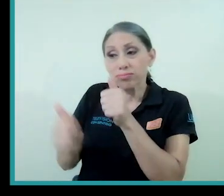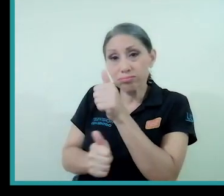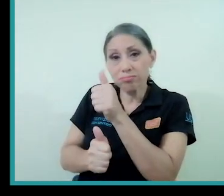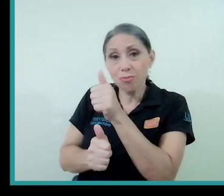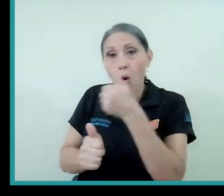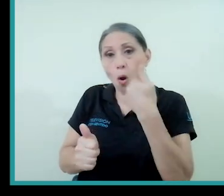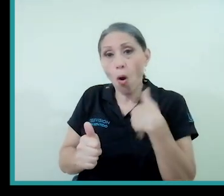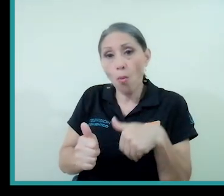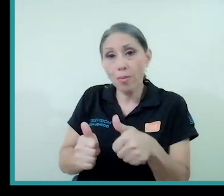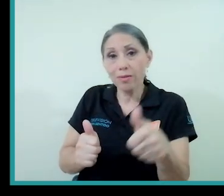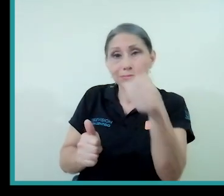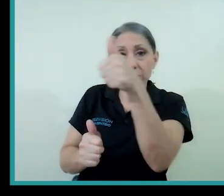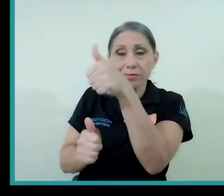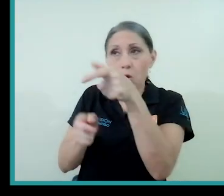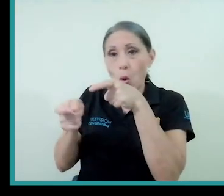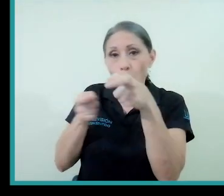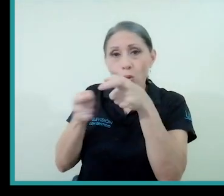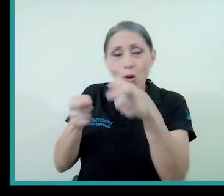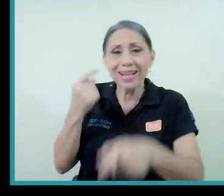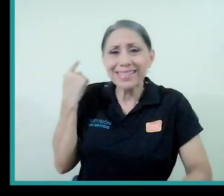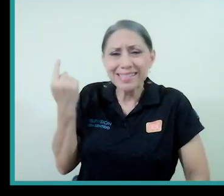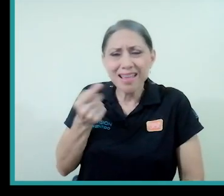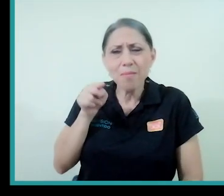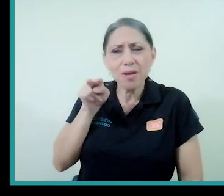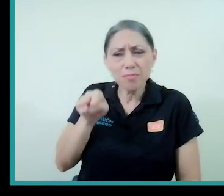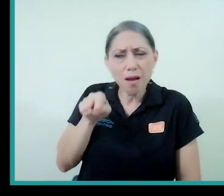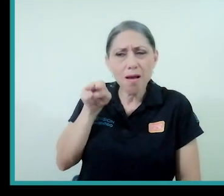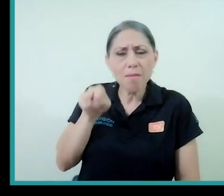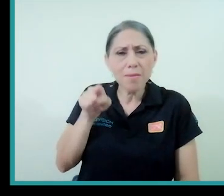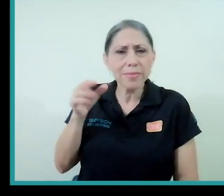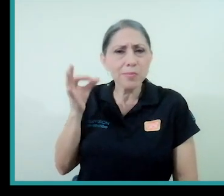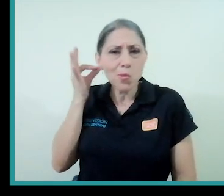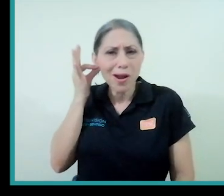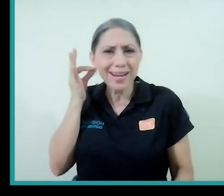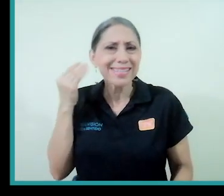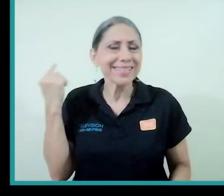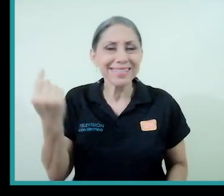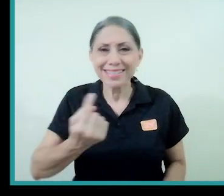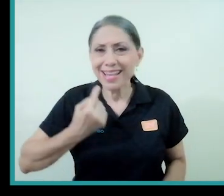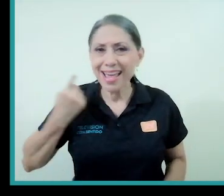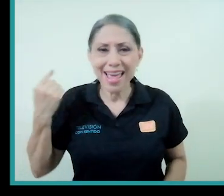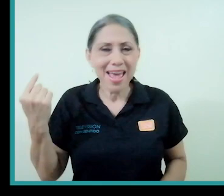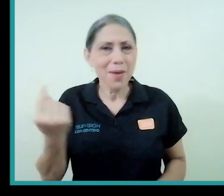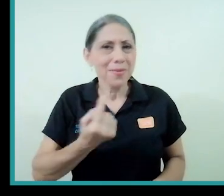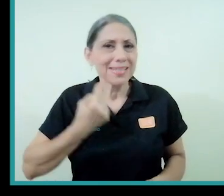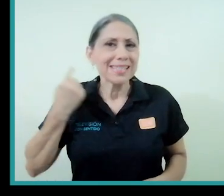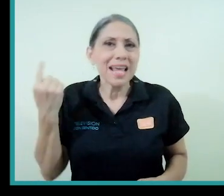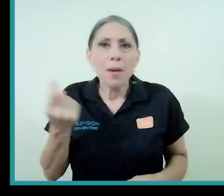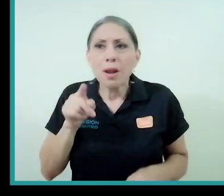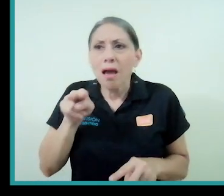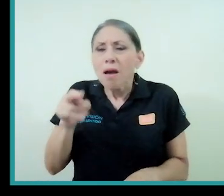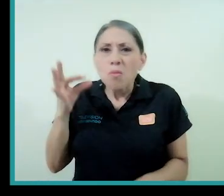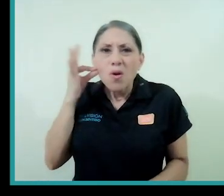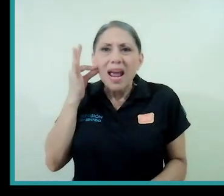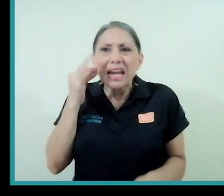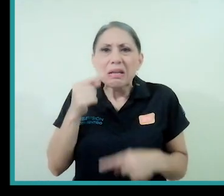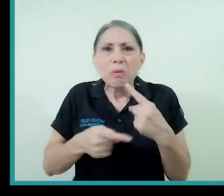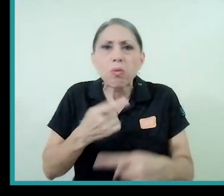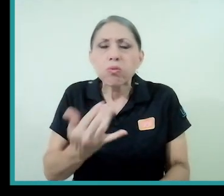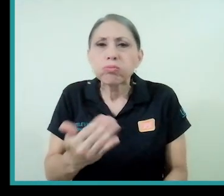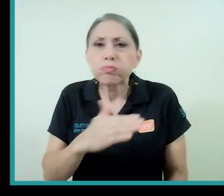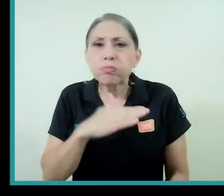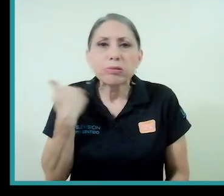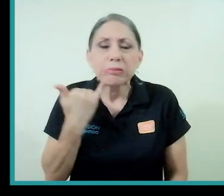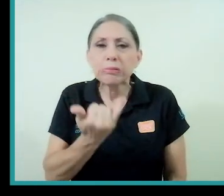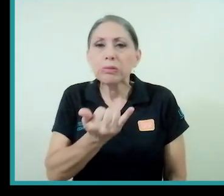y siempre estamos en la mira ¿verdad? siempre estamos como a un toque de cometer un error y entonces ahí